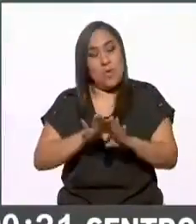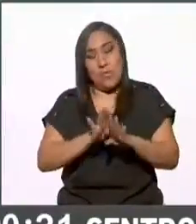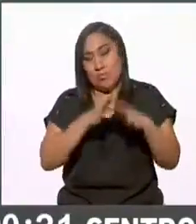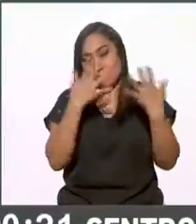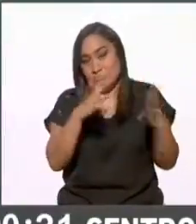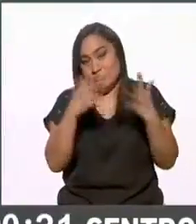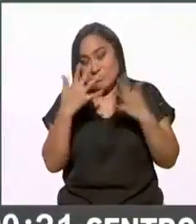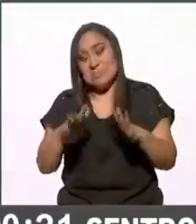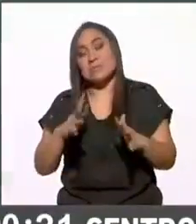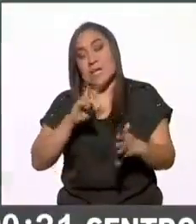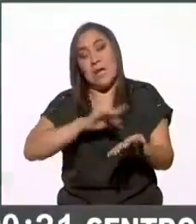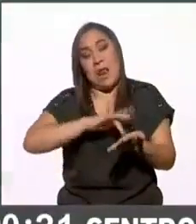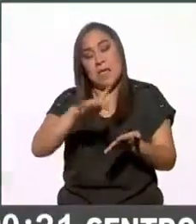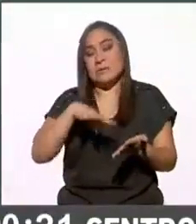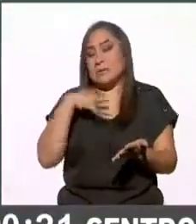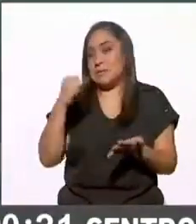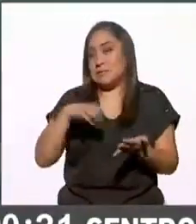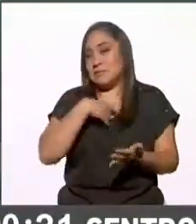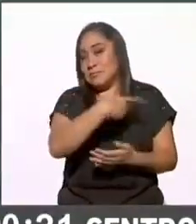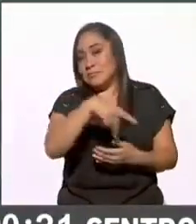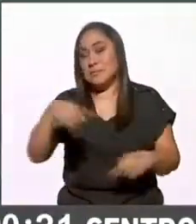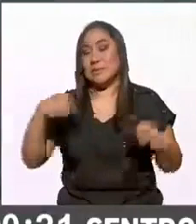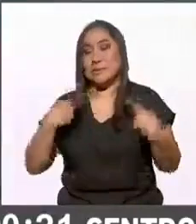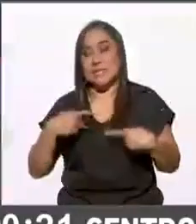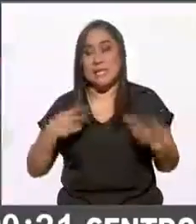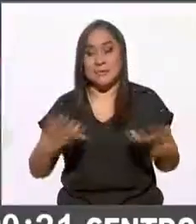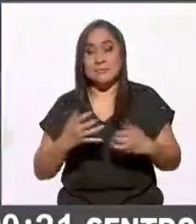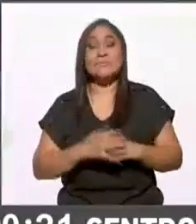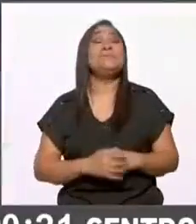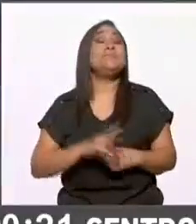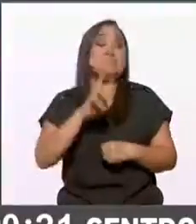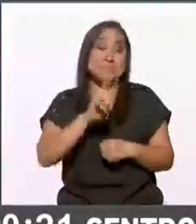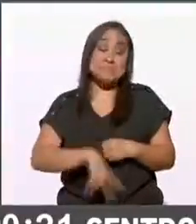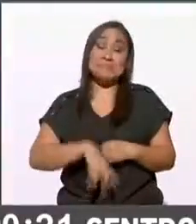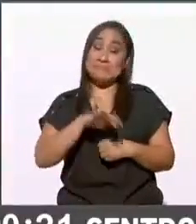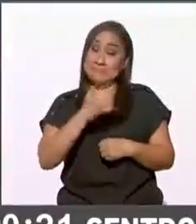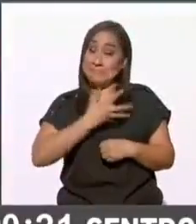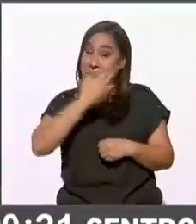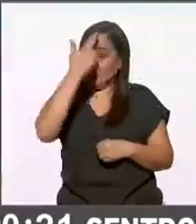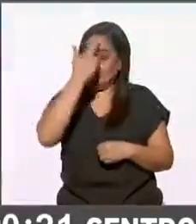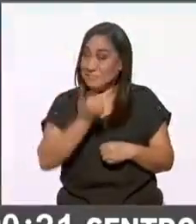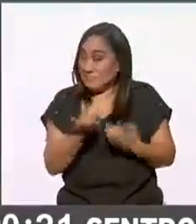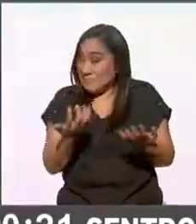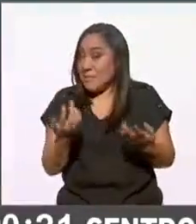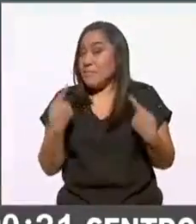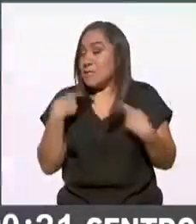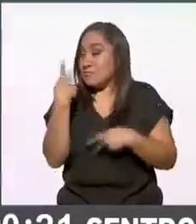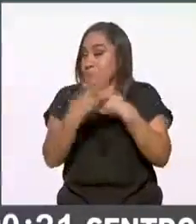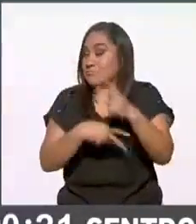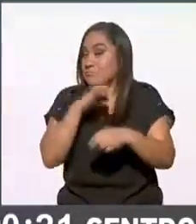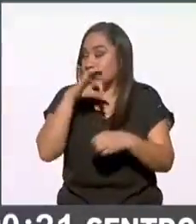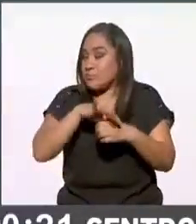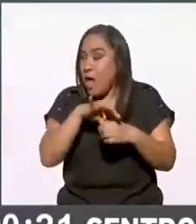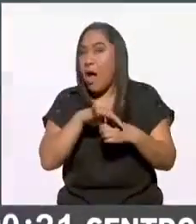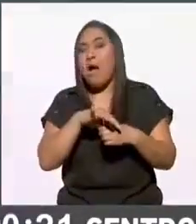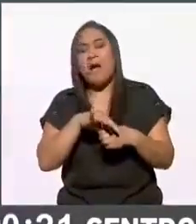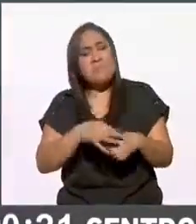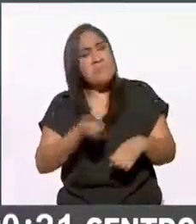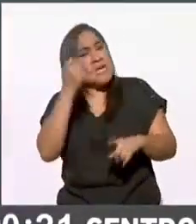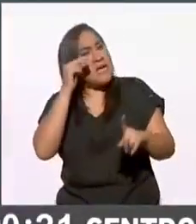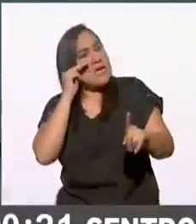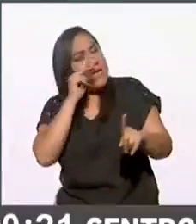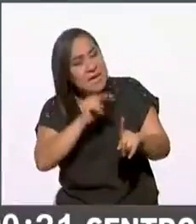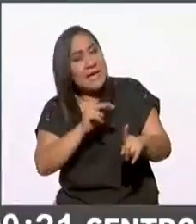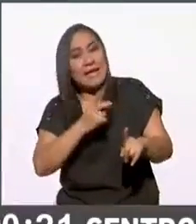uno de los esfuerzos ciudadanos que se han realizado Sí, sin duda la participación es lo que ha caracterizado a esta jornada lo hemos